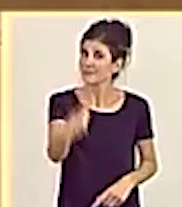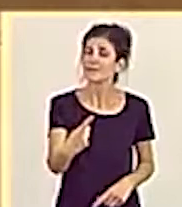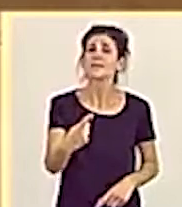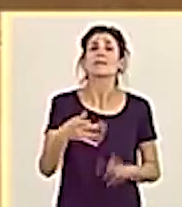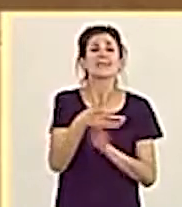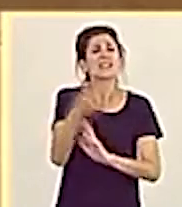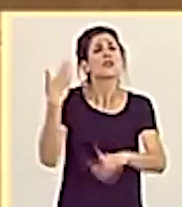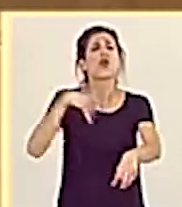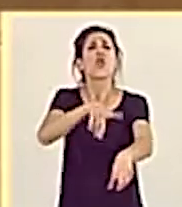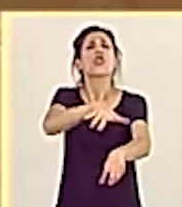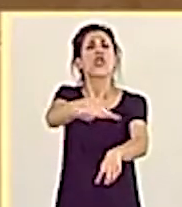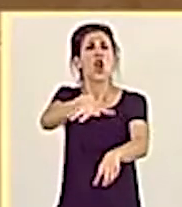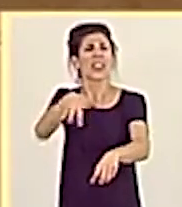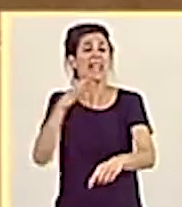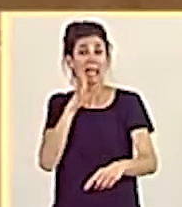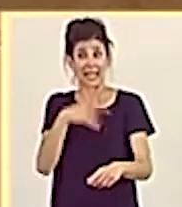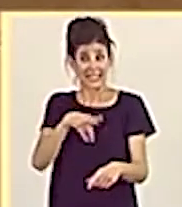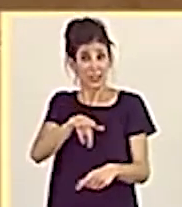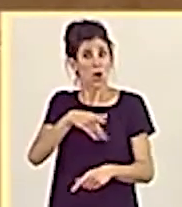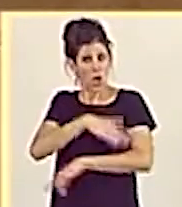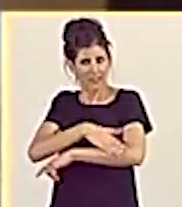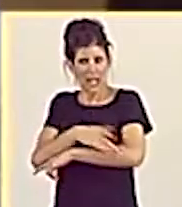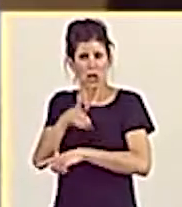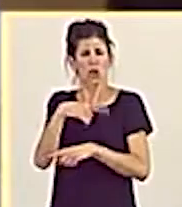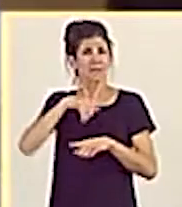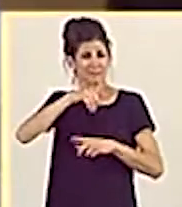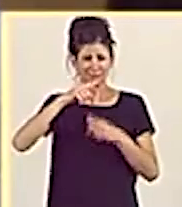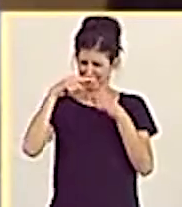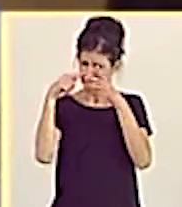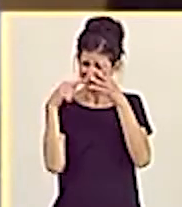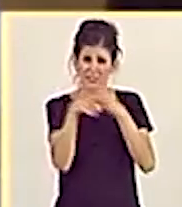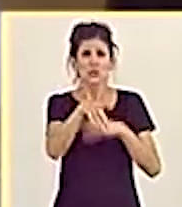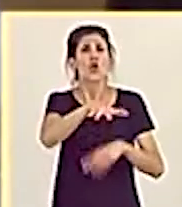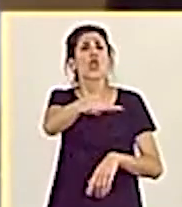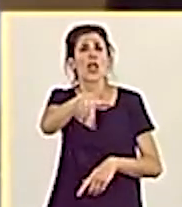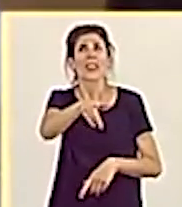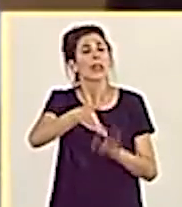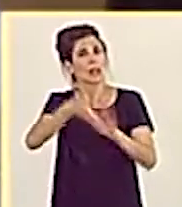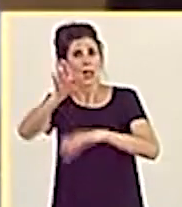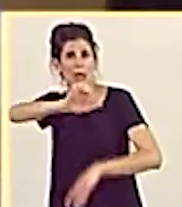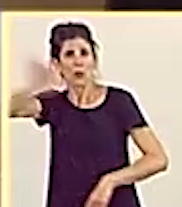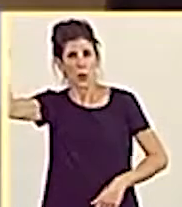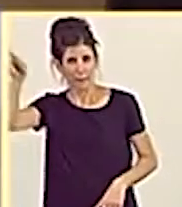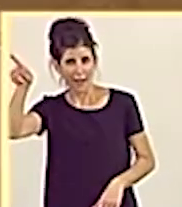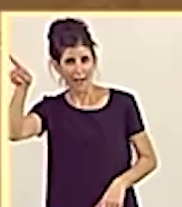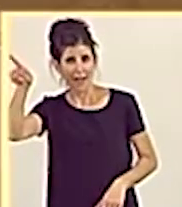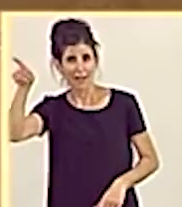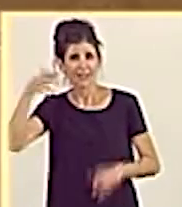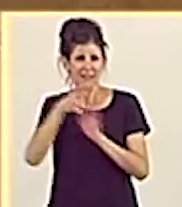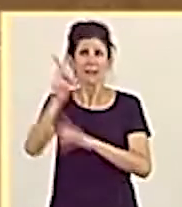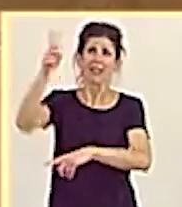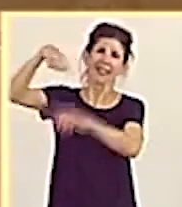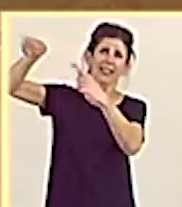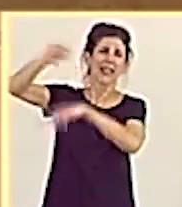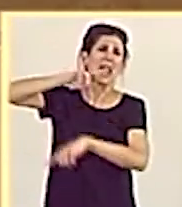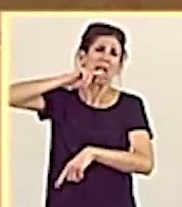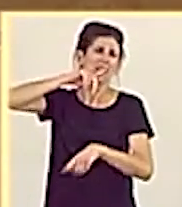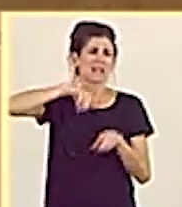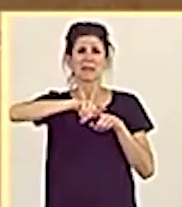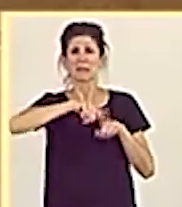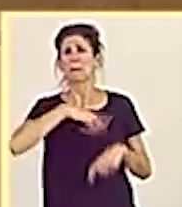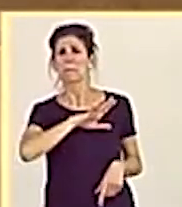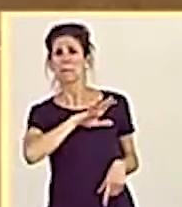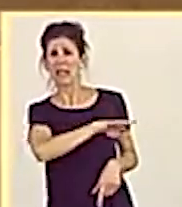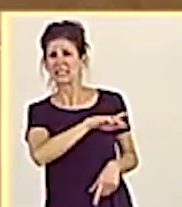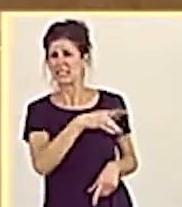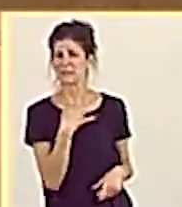¿dónde han estado ustedes mientras este Gobierno hacía esto? En Europa. Dando vueltas y hablando mal de su país.